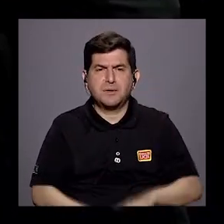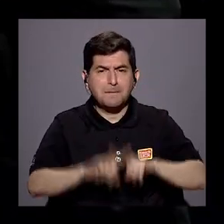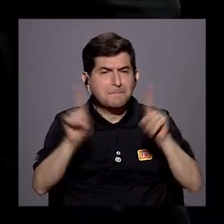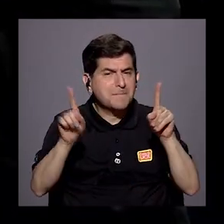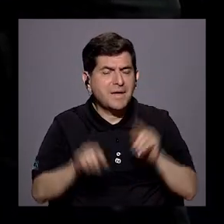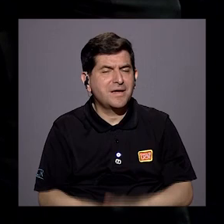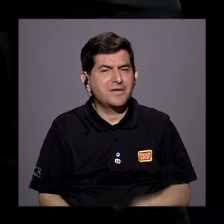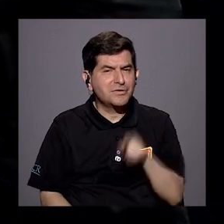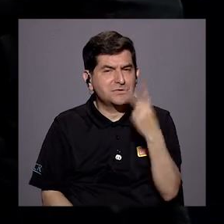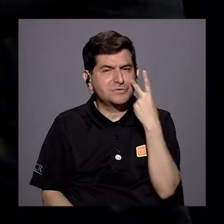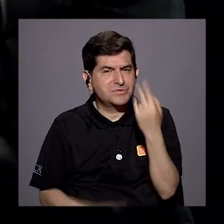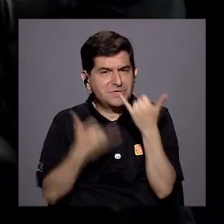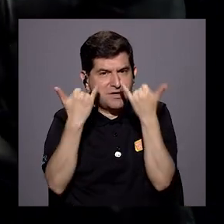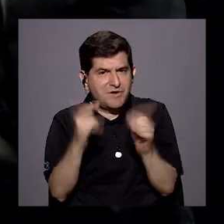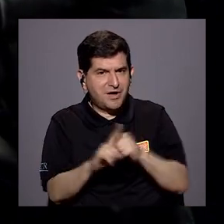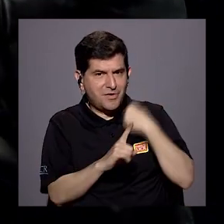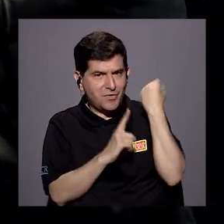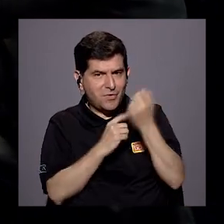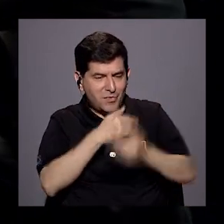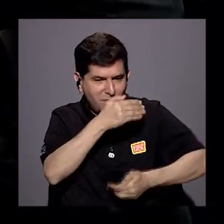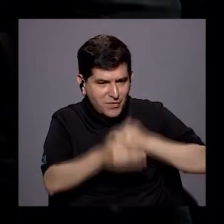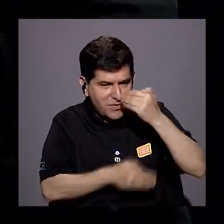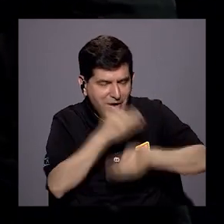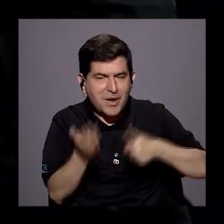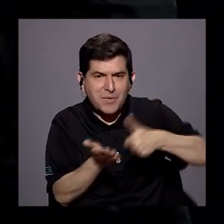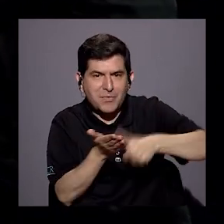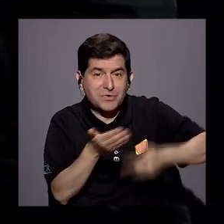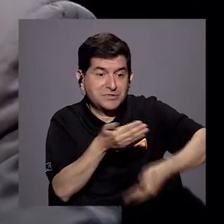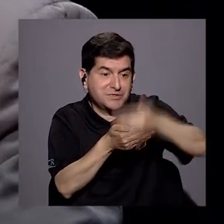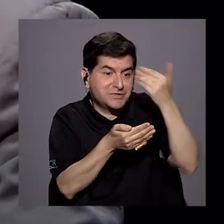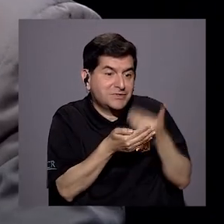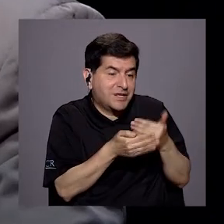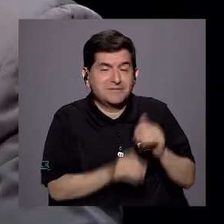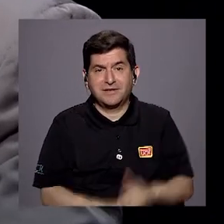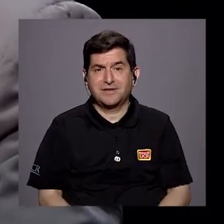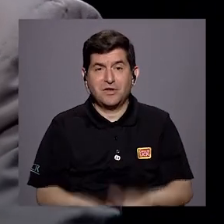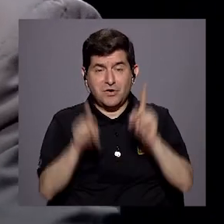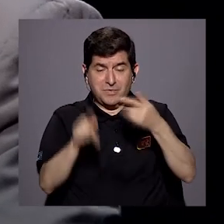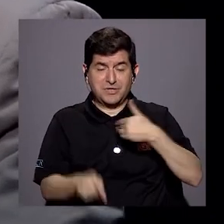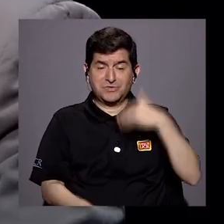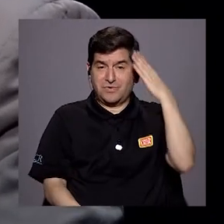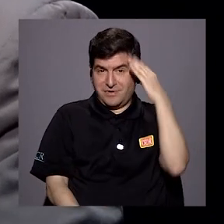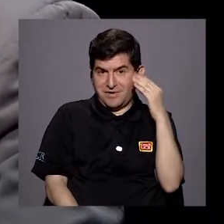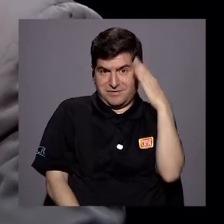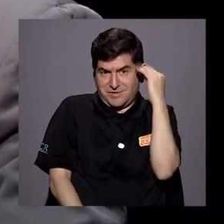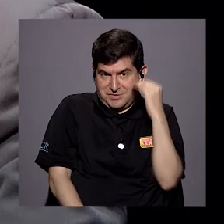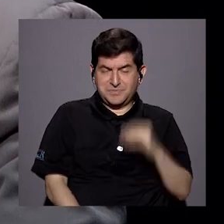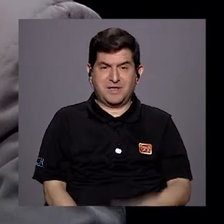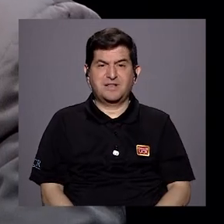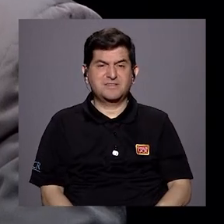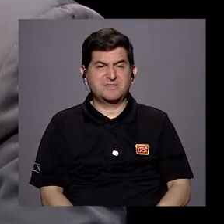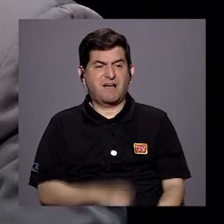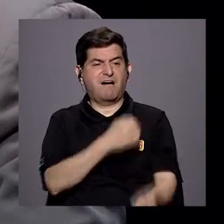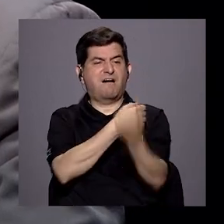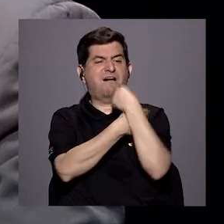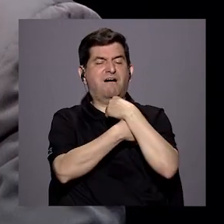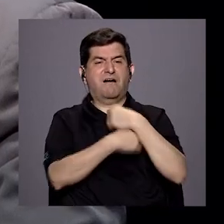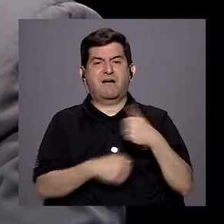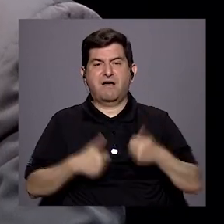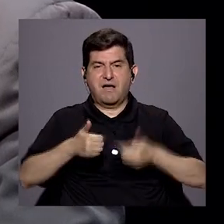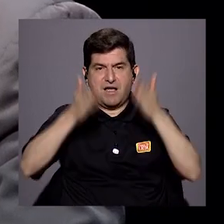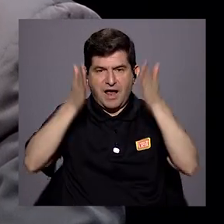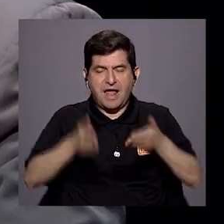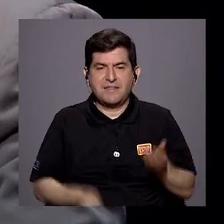que es simpático, si usted se pone a ver el panorama del proceso electoral anterior, quienes tenían la experiencia fueron derrotados por un